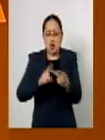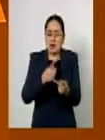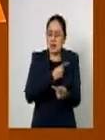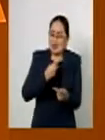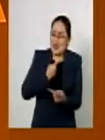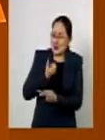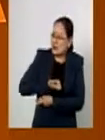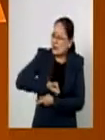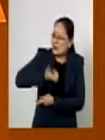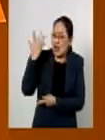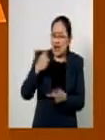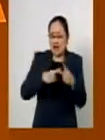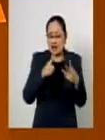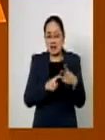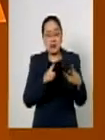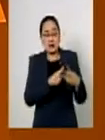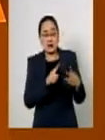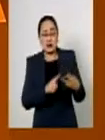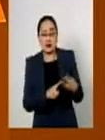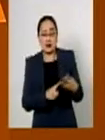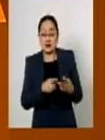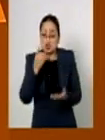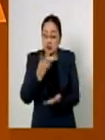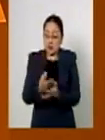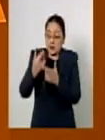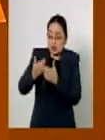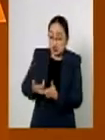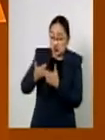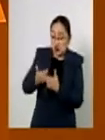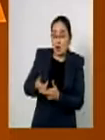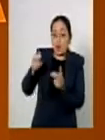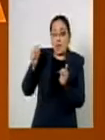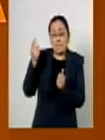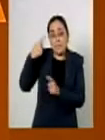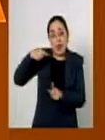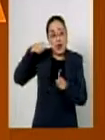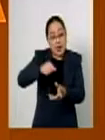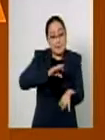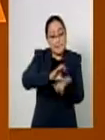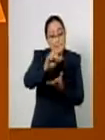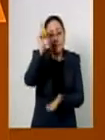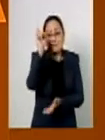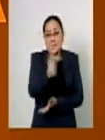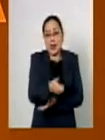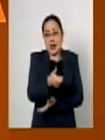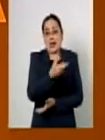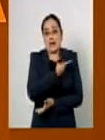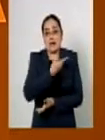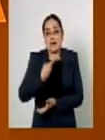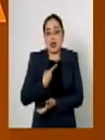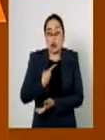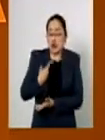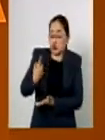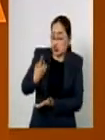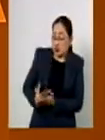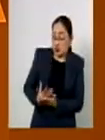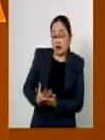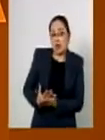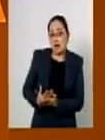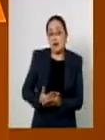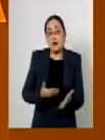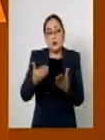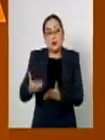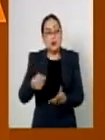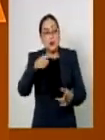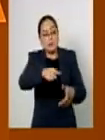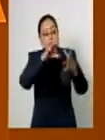sólo podrán utilizar los excedentes a la disminución de la deuda y a otras obligaciones de pago. Esto